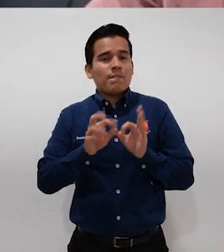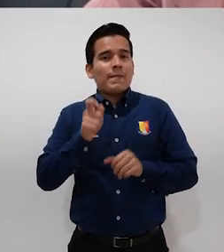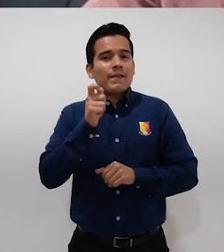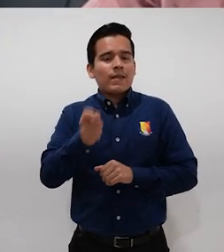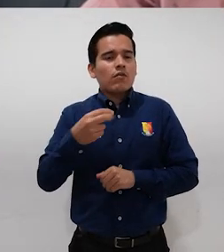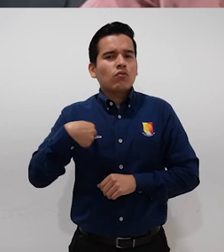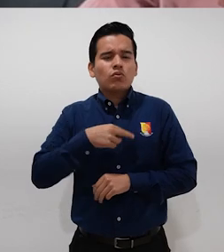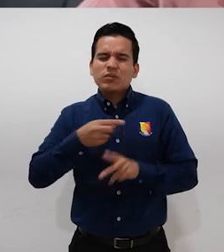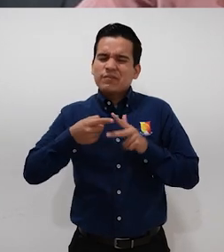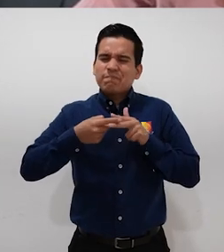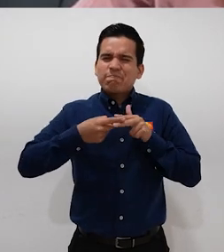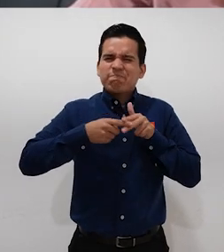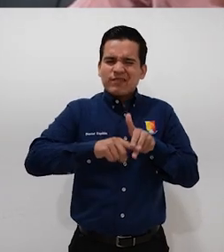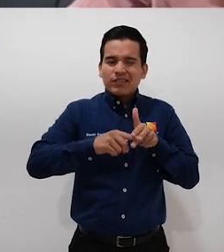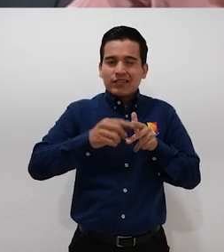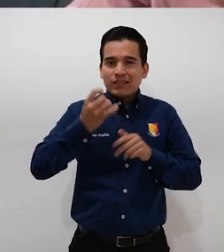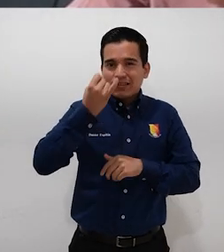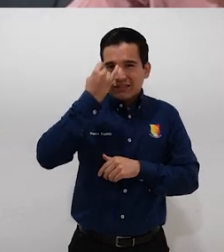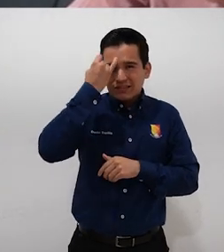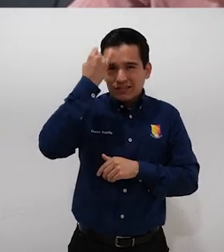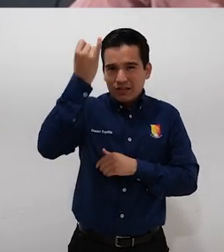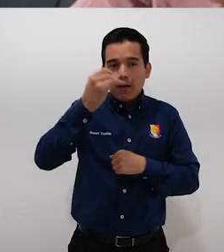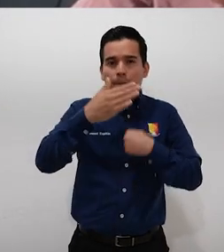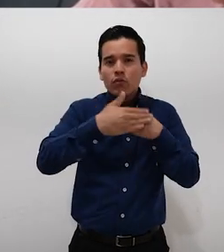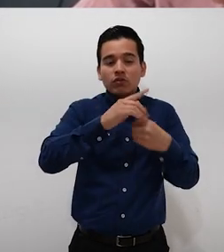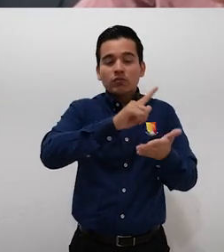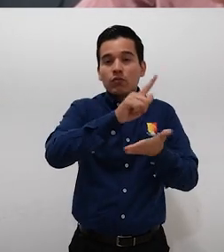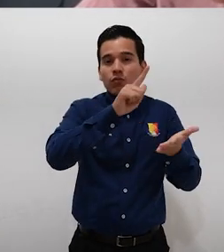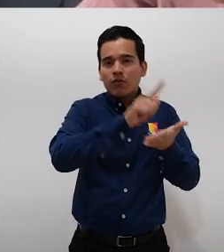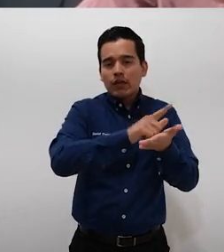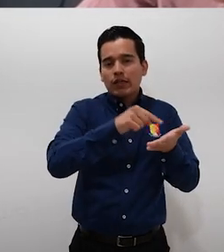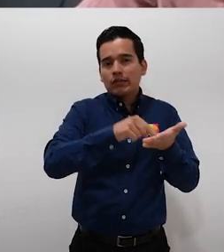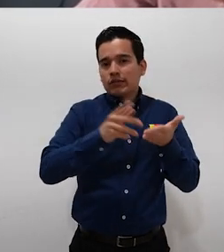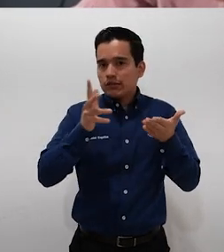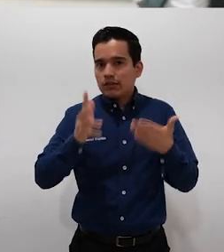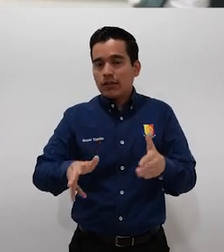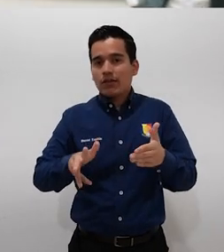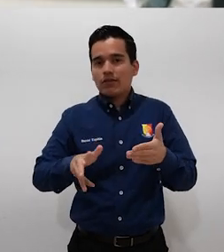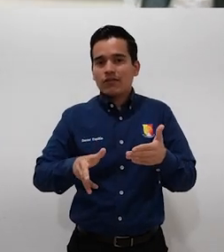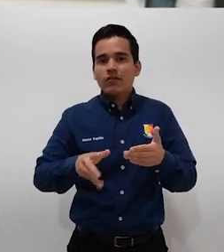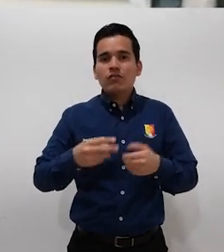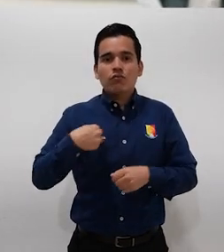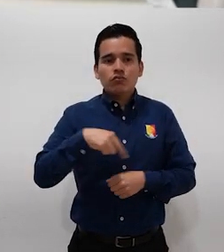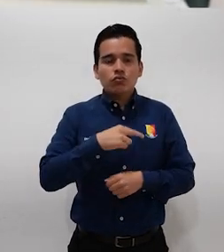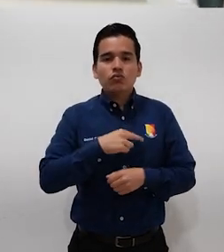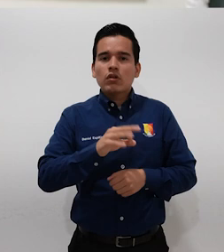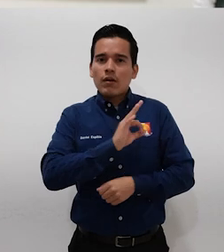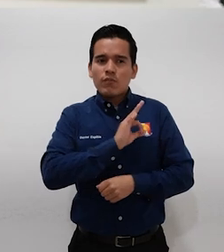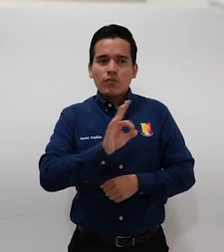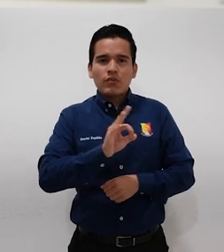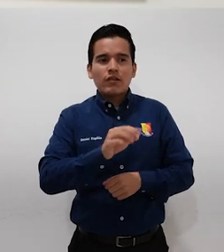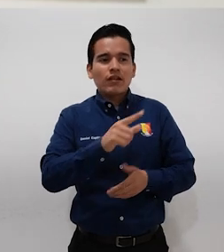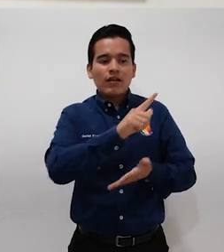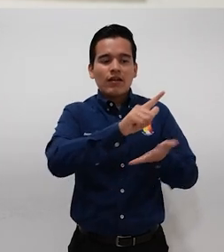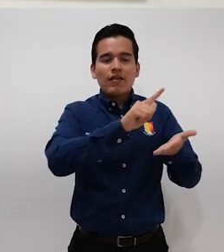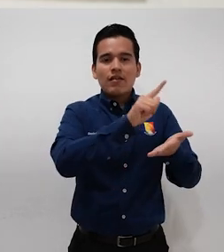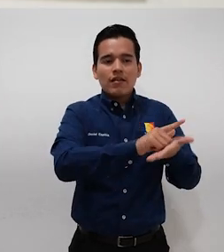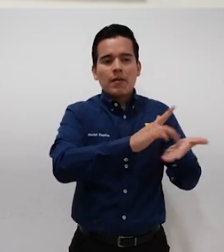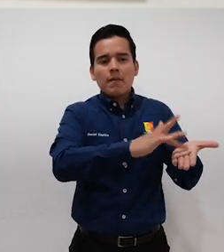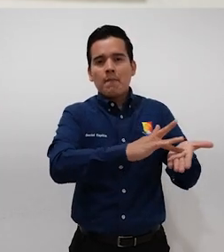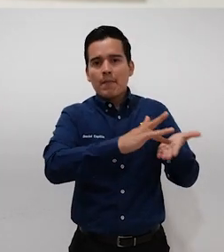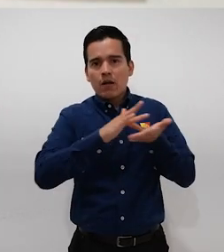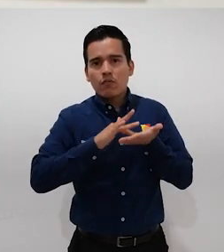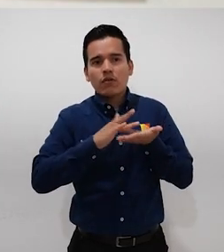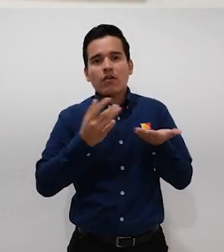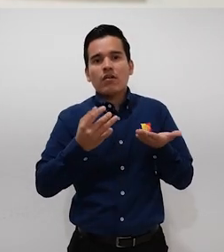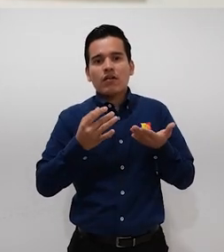que hiciéramos la iniciativa de ley para llegar a tener un ya dentro del margen de la ley y estar